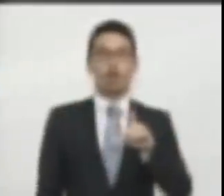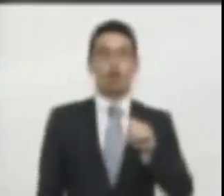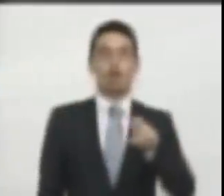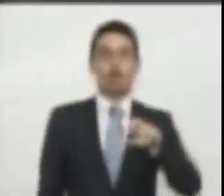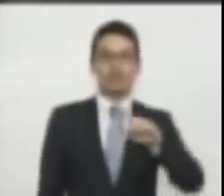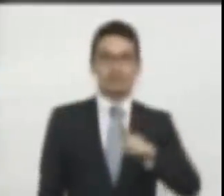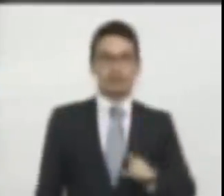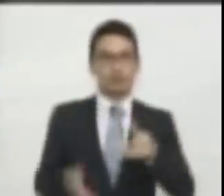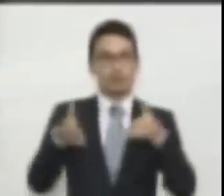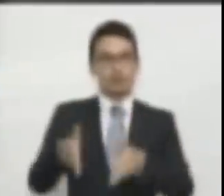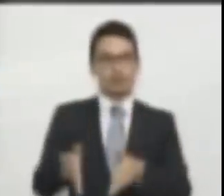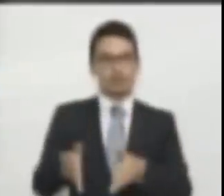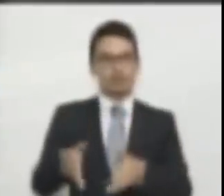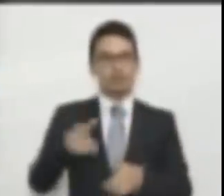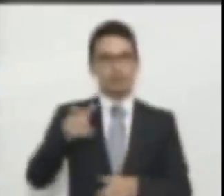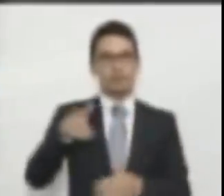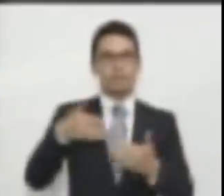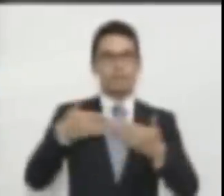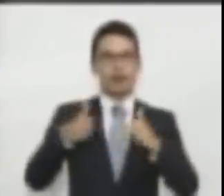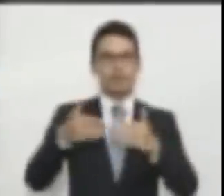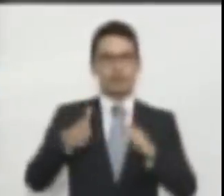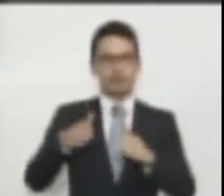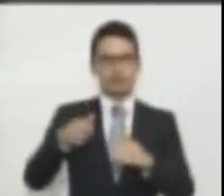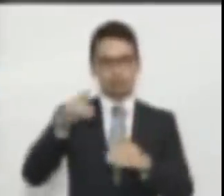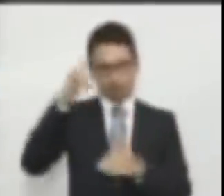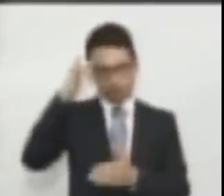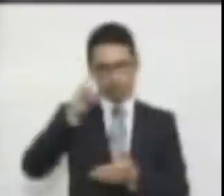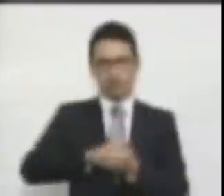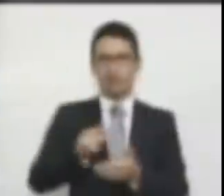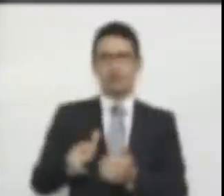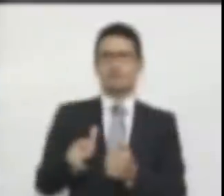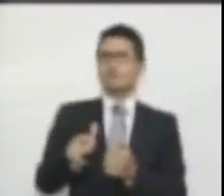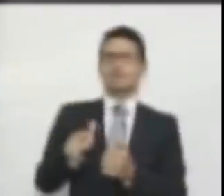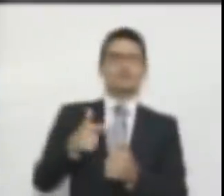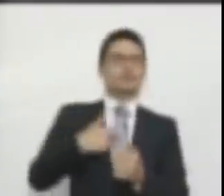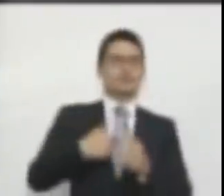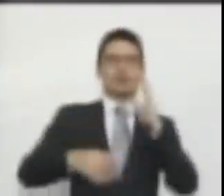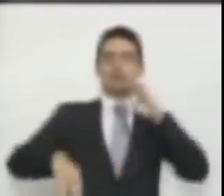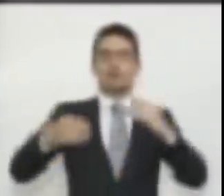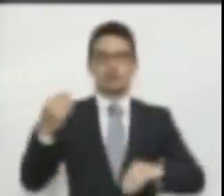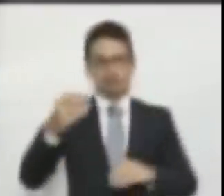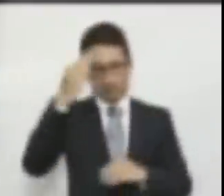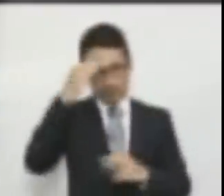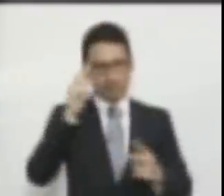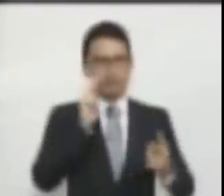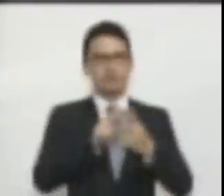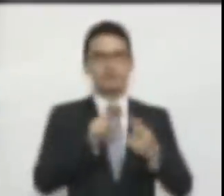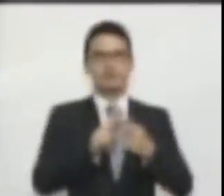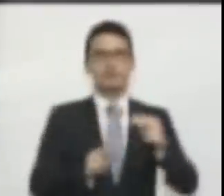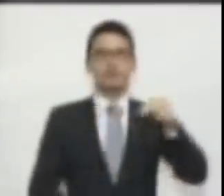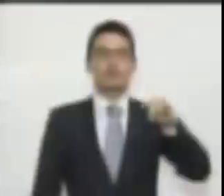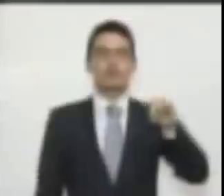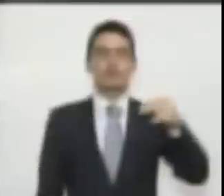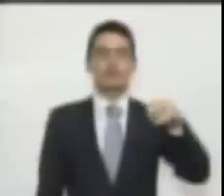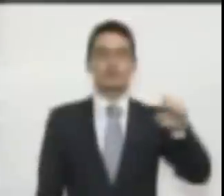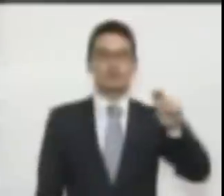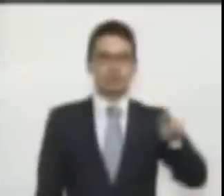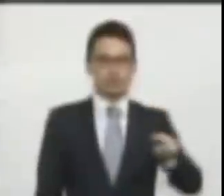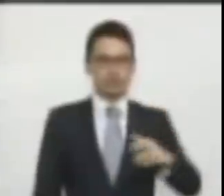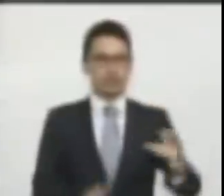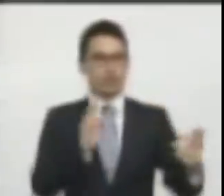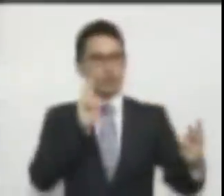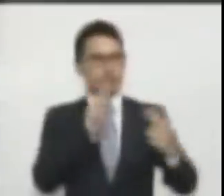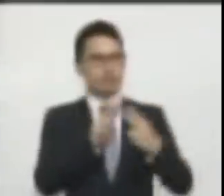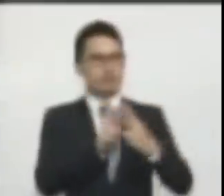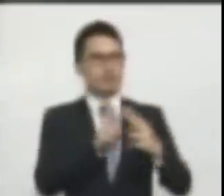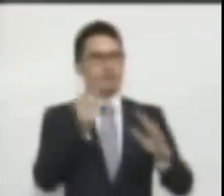tumba en Panamá, habría protestado, porque ella conoció a Núñez como varón, como compañero.